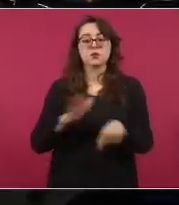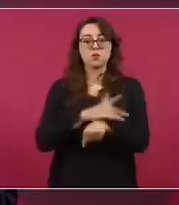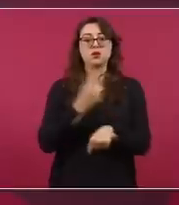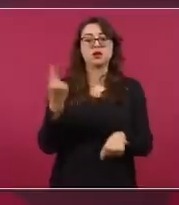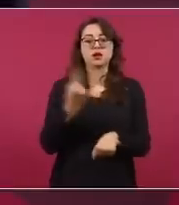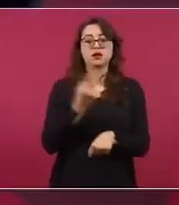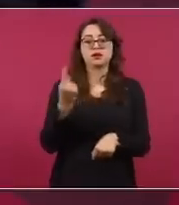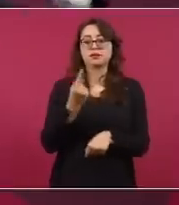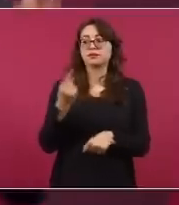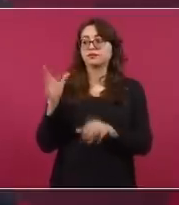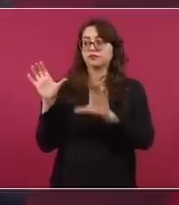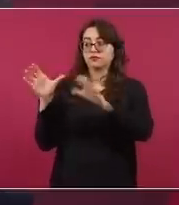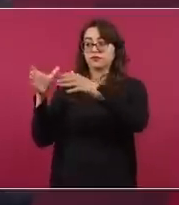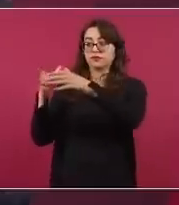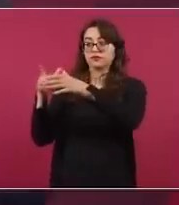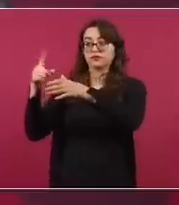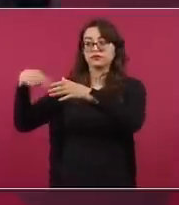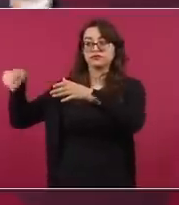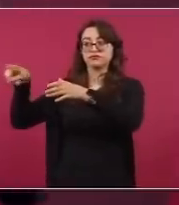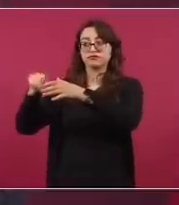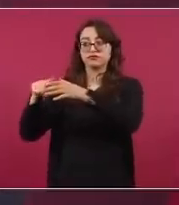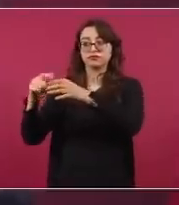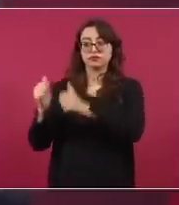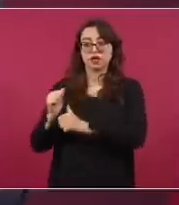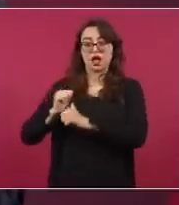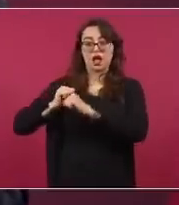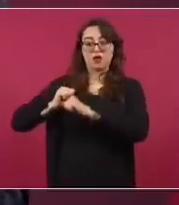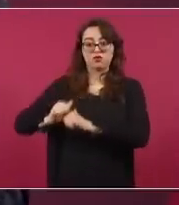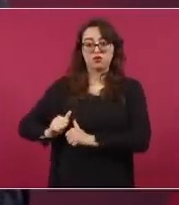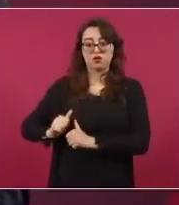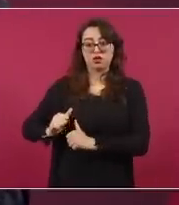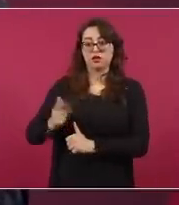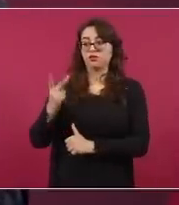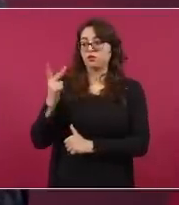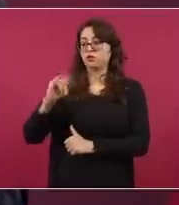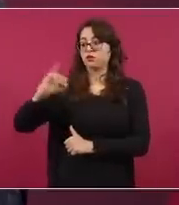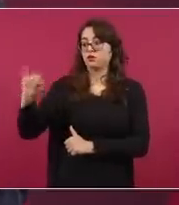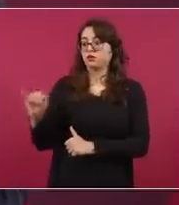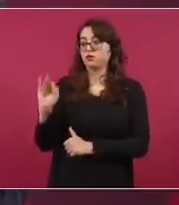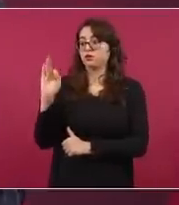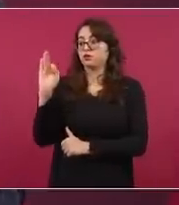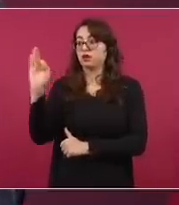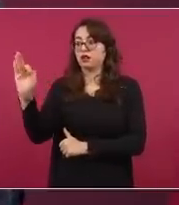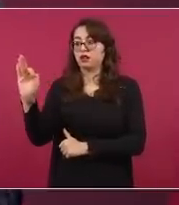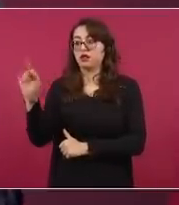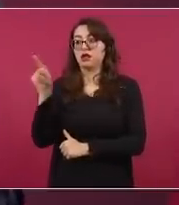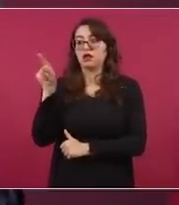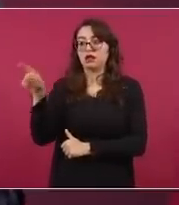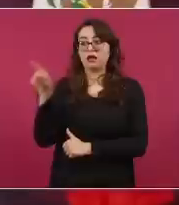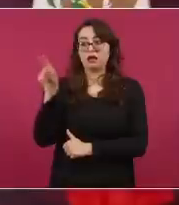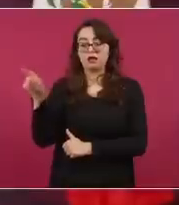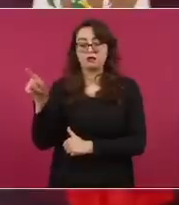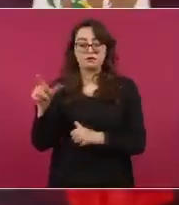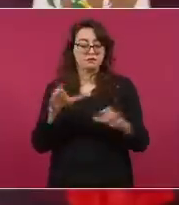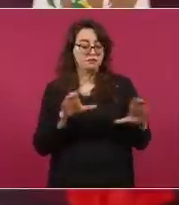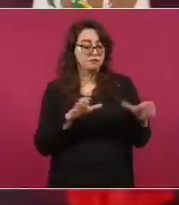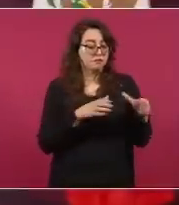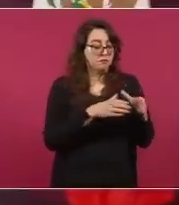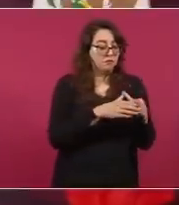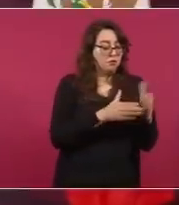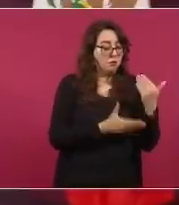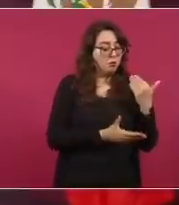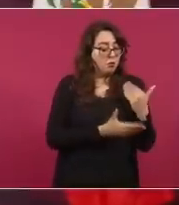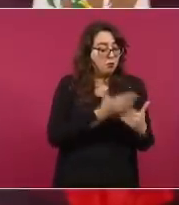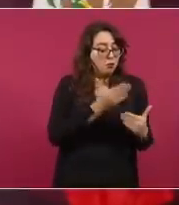Es un poder para proteger privilegios de una minoría,